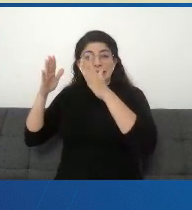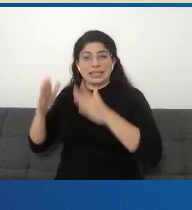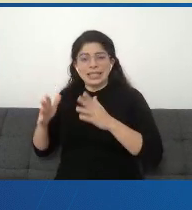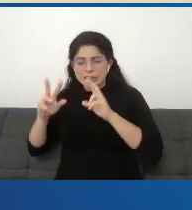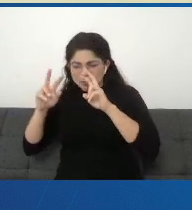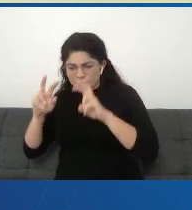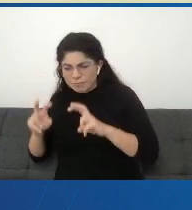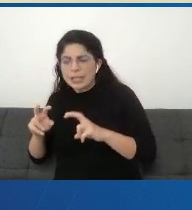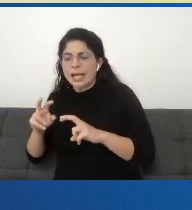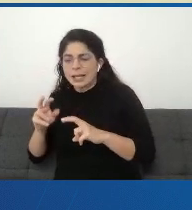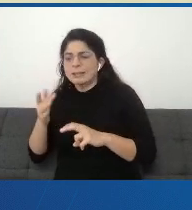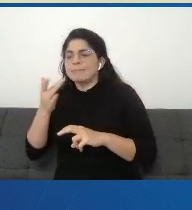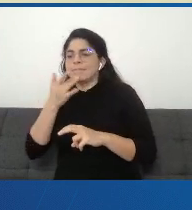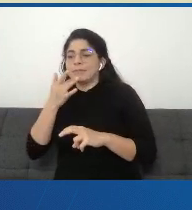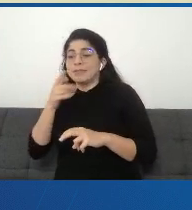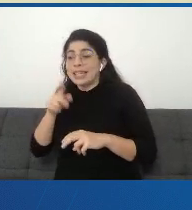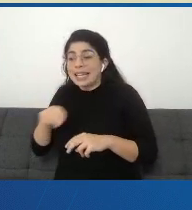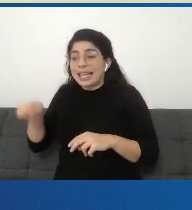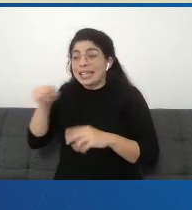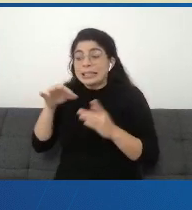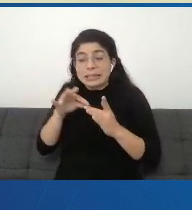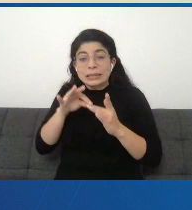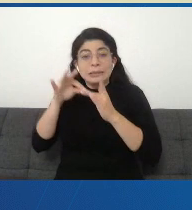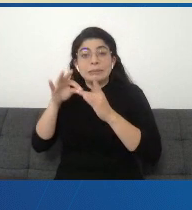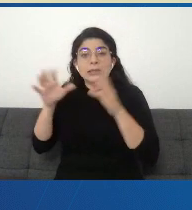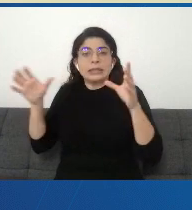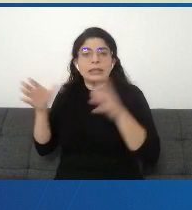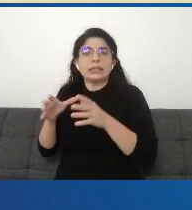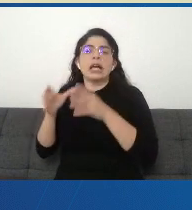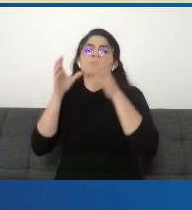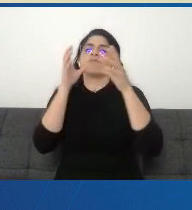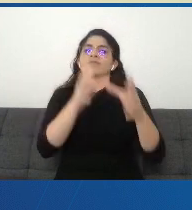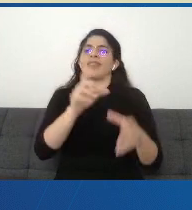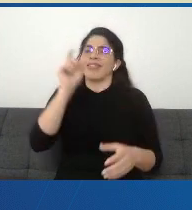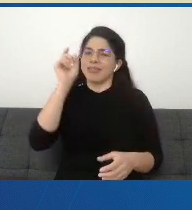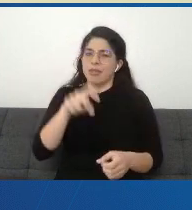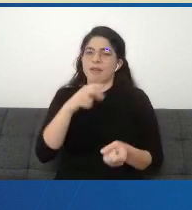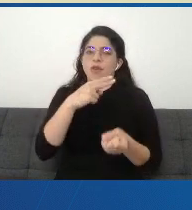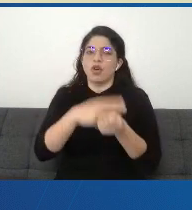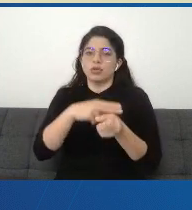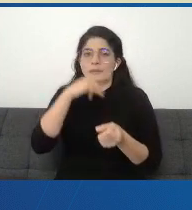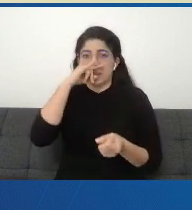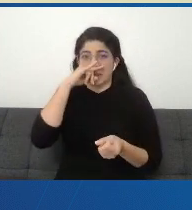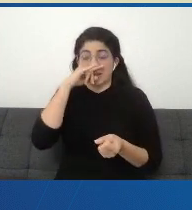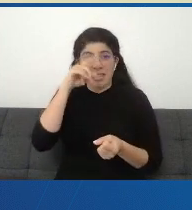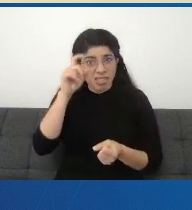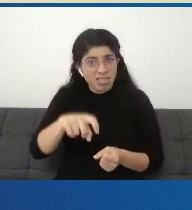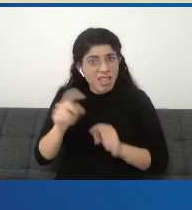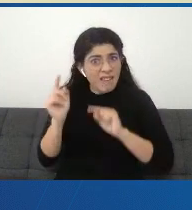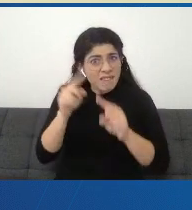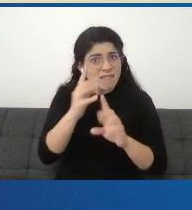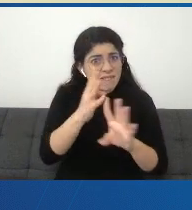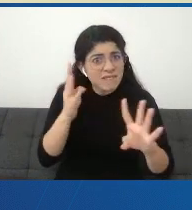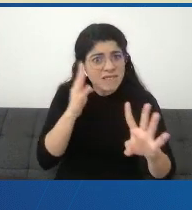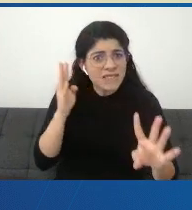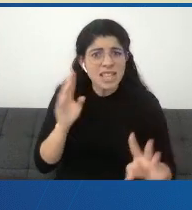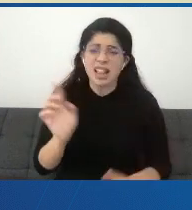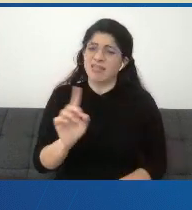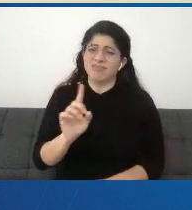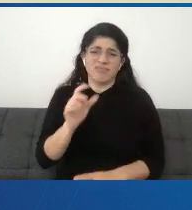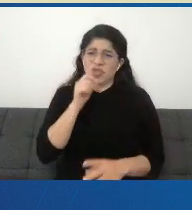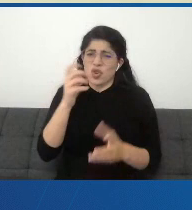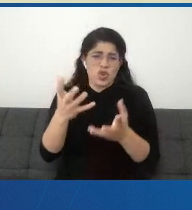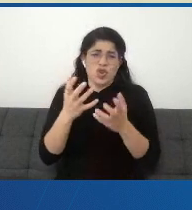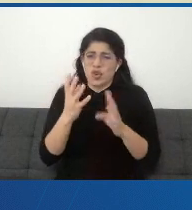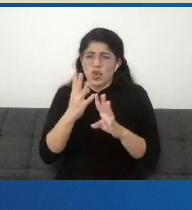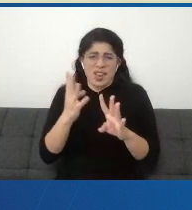vacunen en el hospital de niños. Estos niños también no tienen que venir a hacer fila, no queremos que hagan filas para